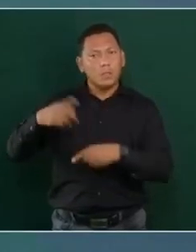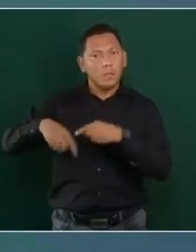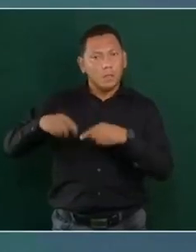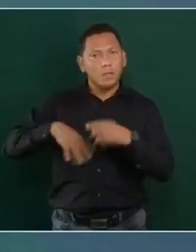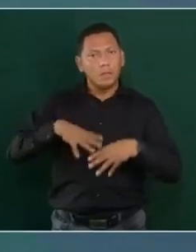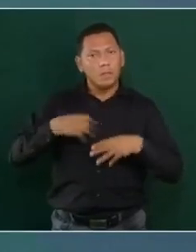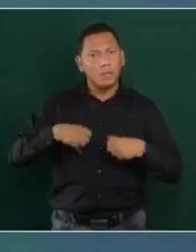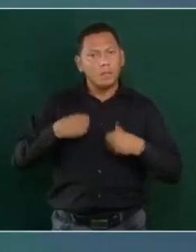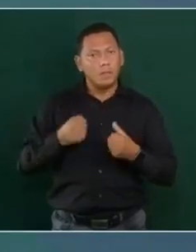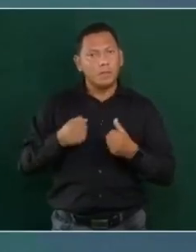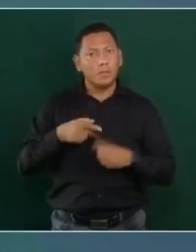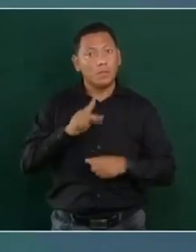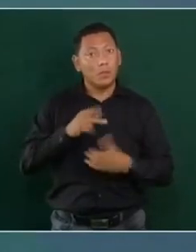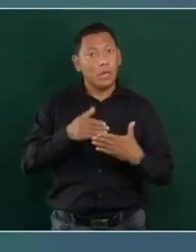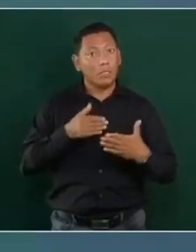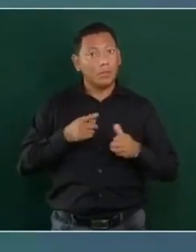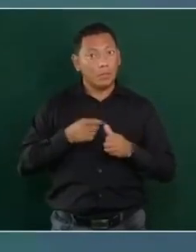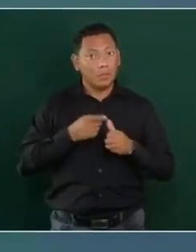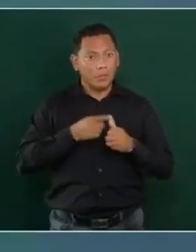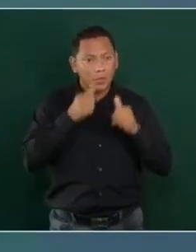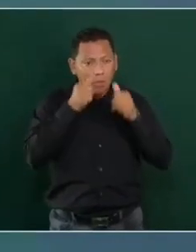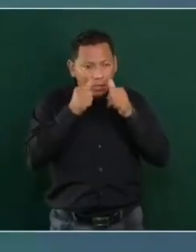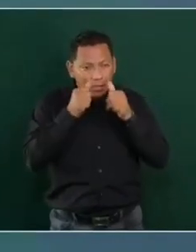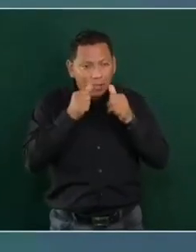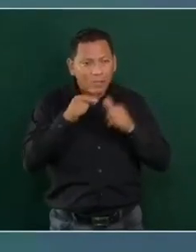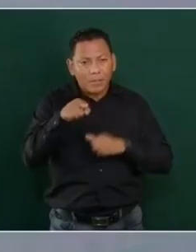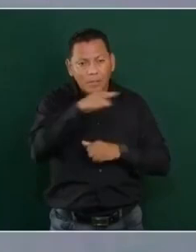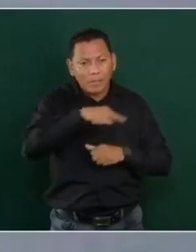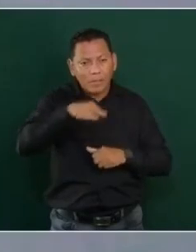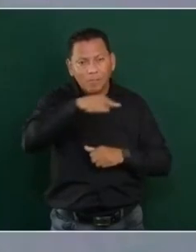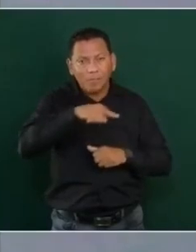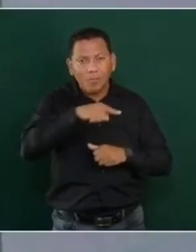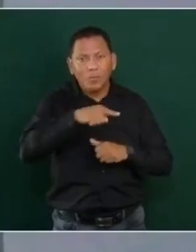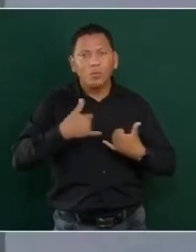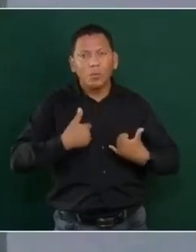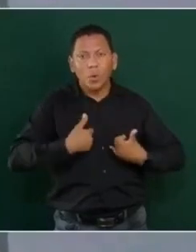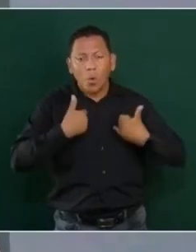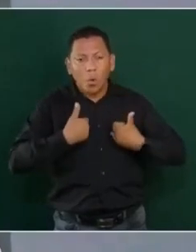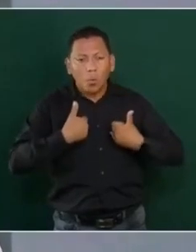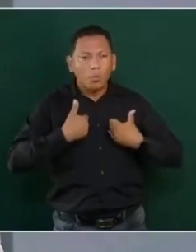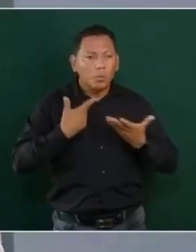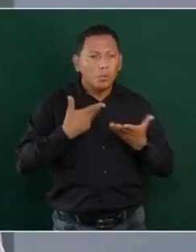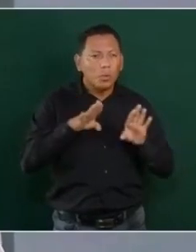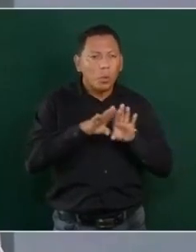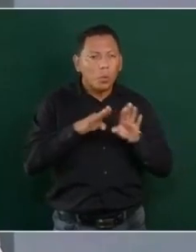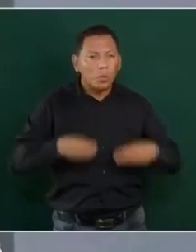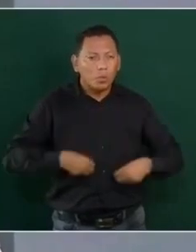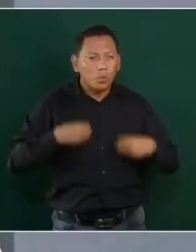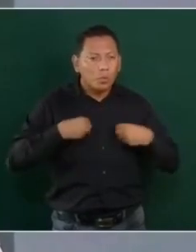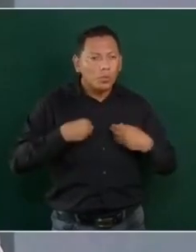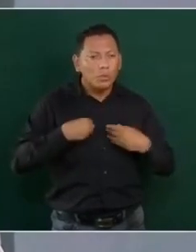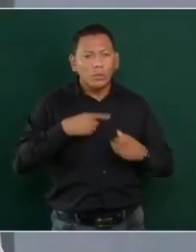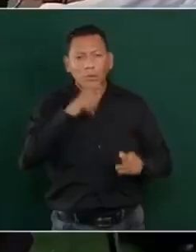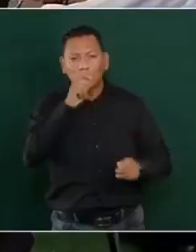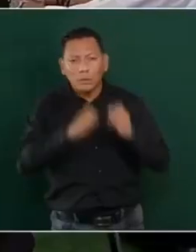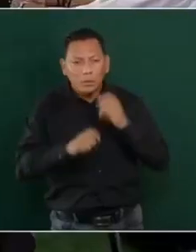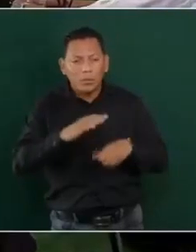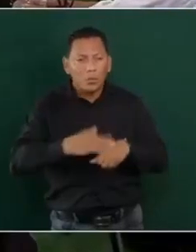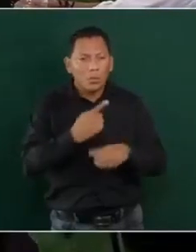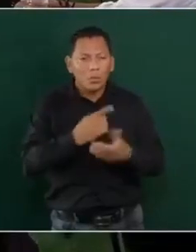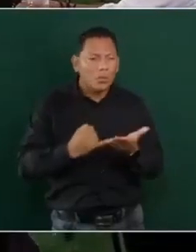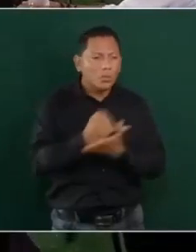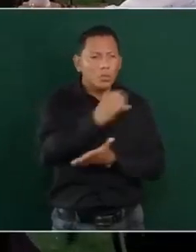se atienda a los jóvenes, se atiendan las causas,